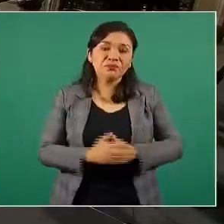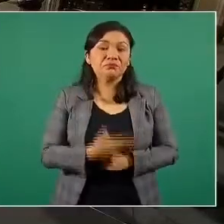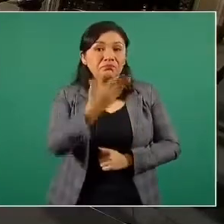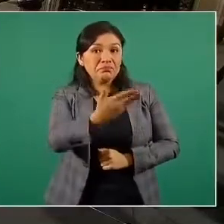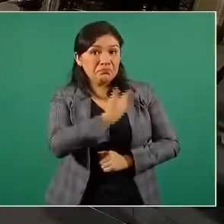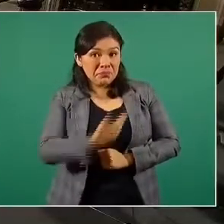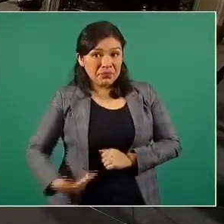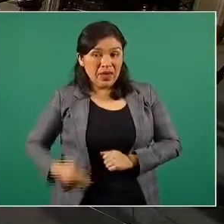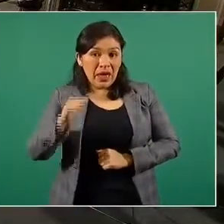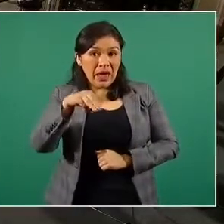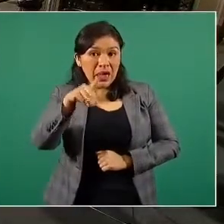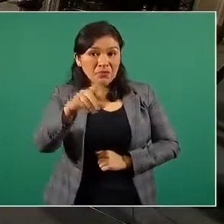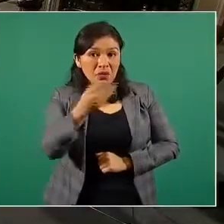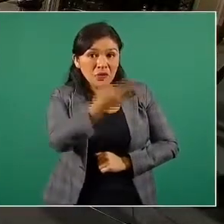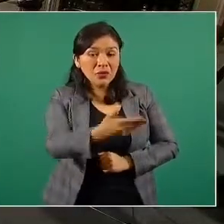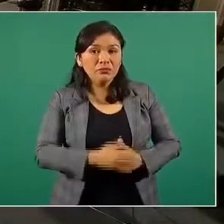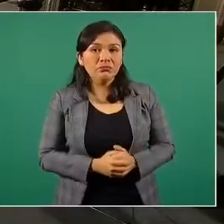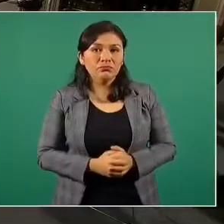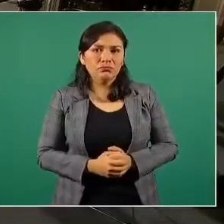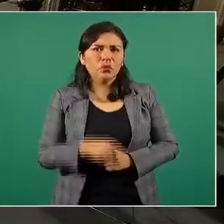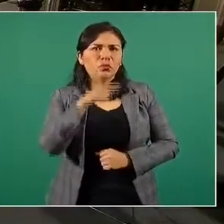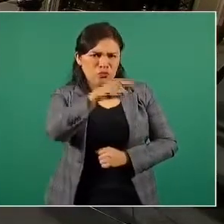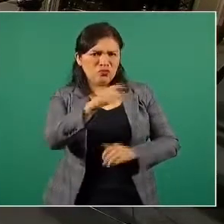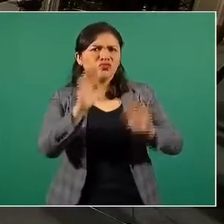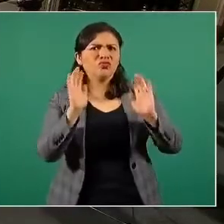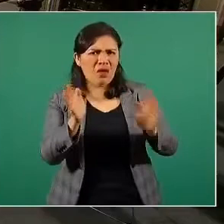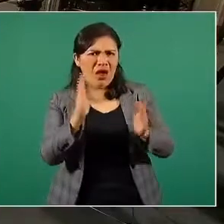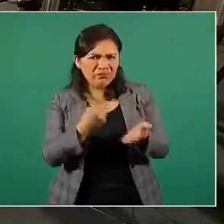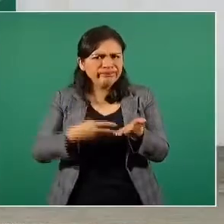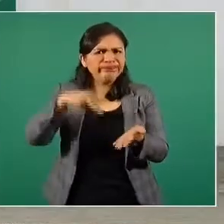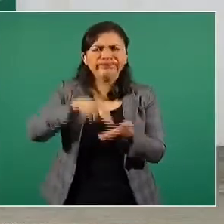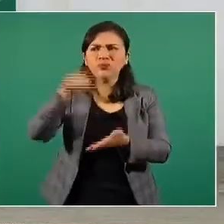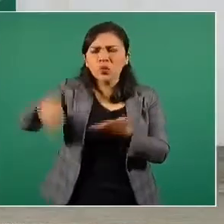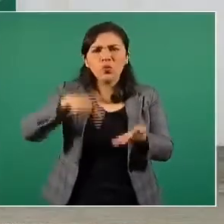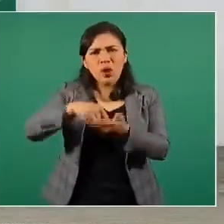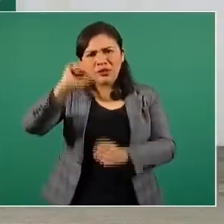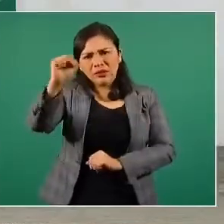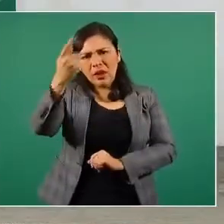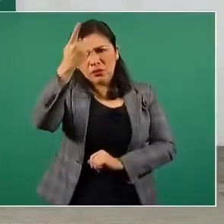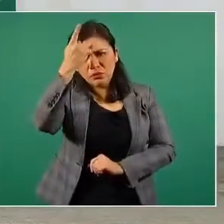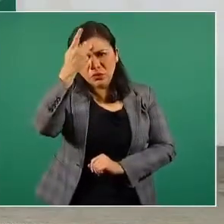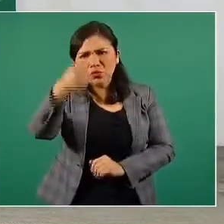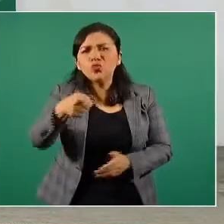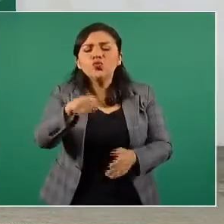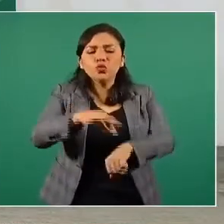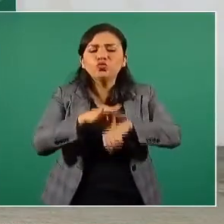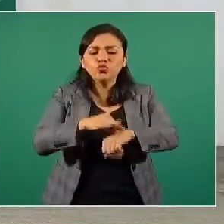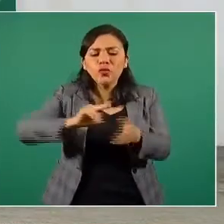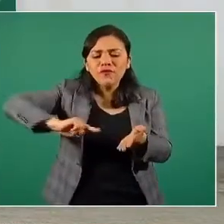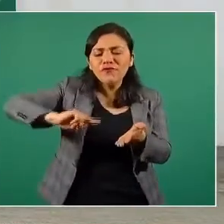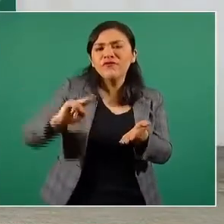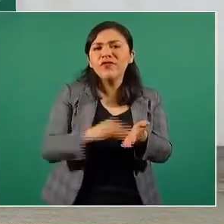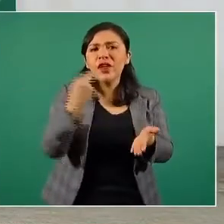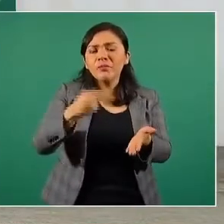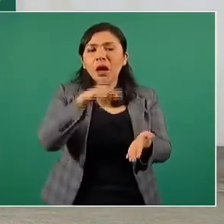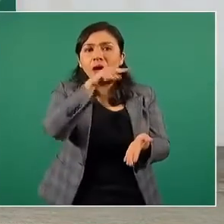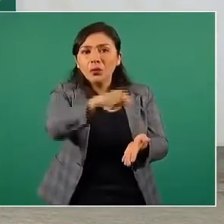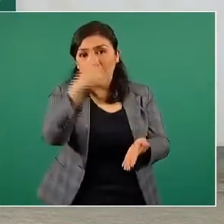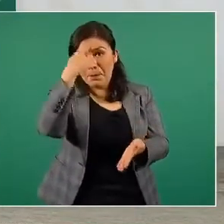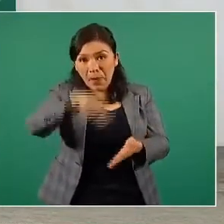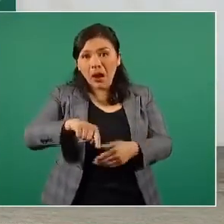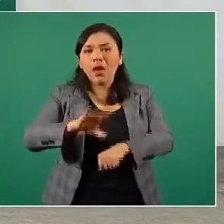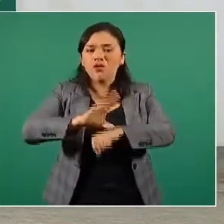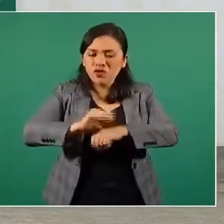presidente de la República, usted estuvo en San Luis Potosí, firmó de puño y letra el